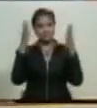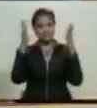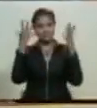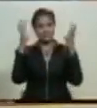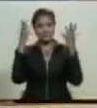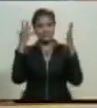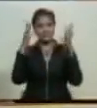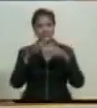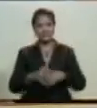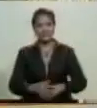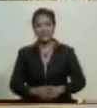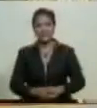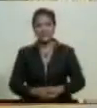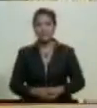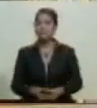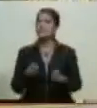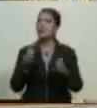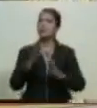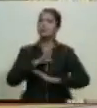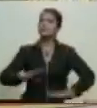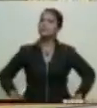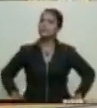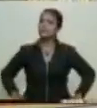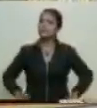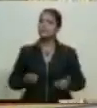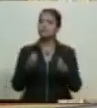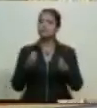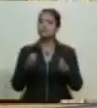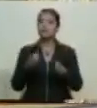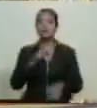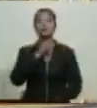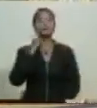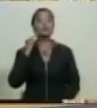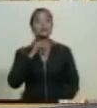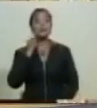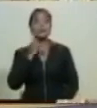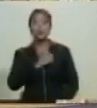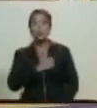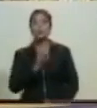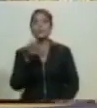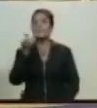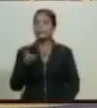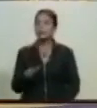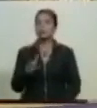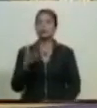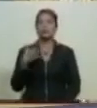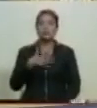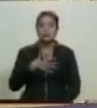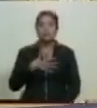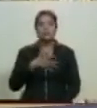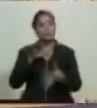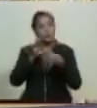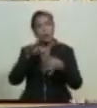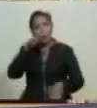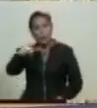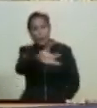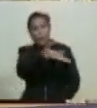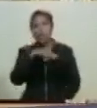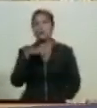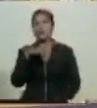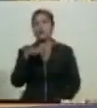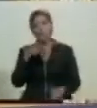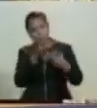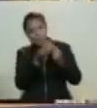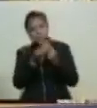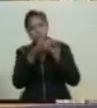como un cristiano y un sacerdote alguien que se ha hecho pastor del pueblo para caminar con